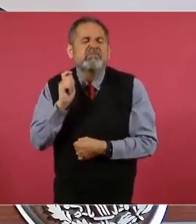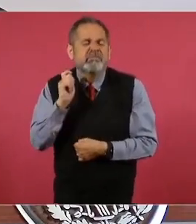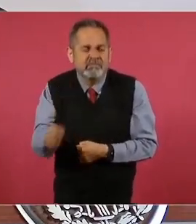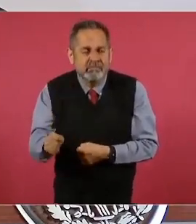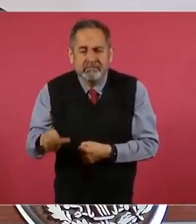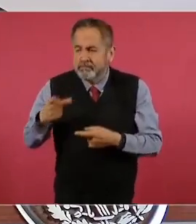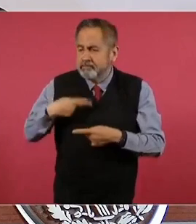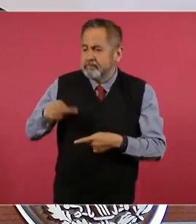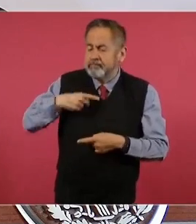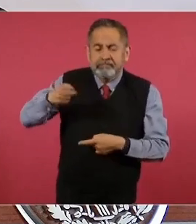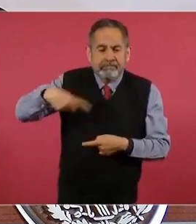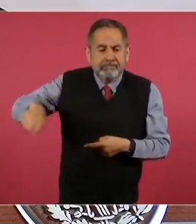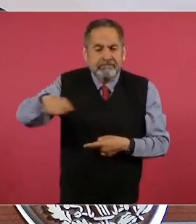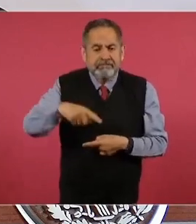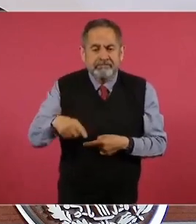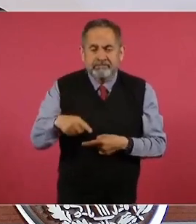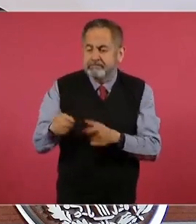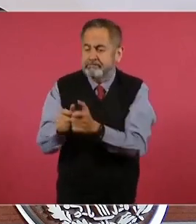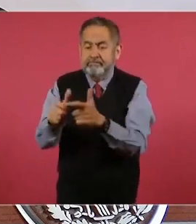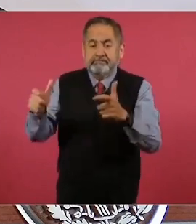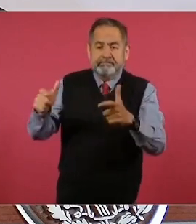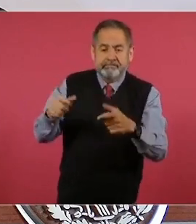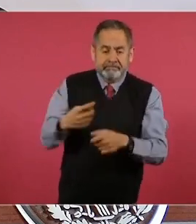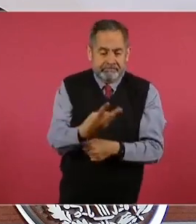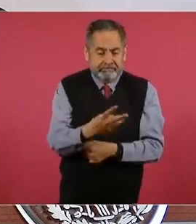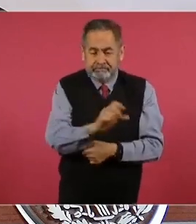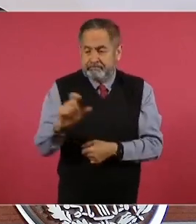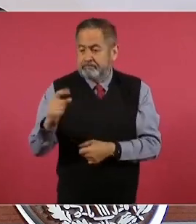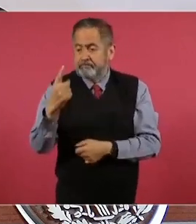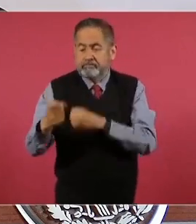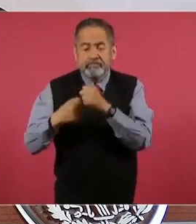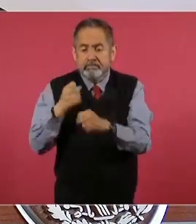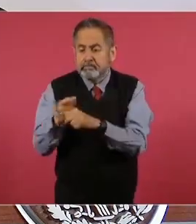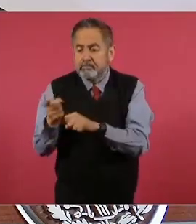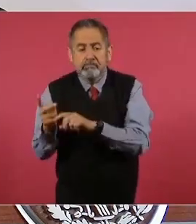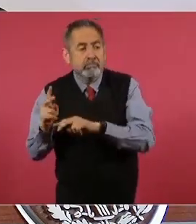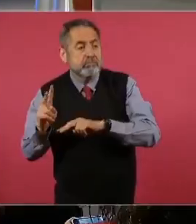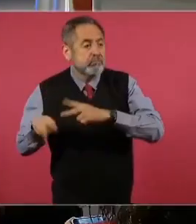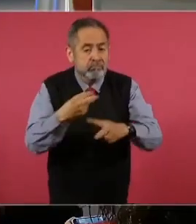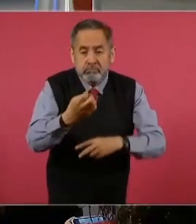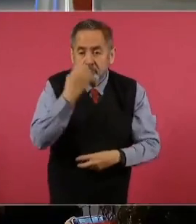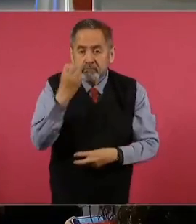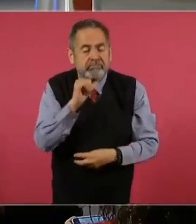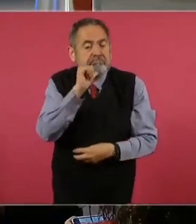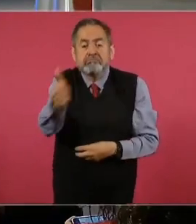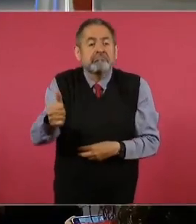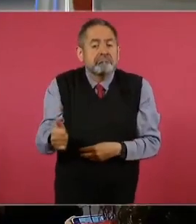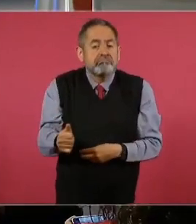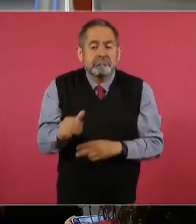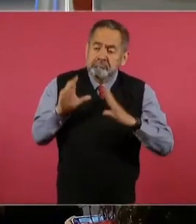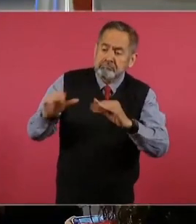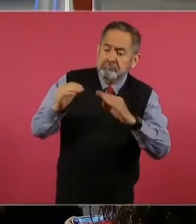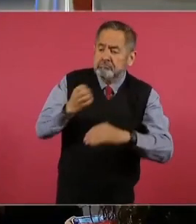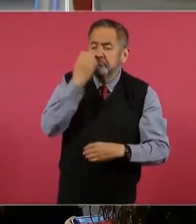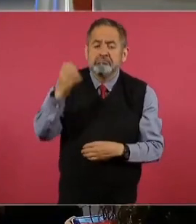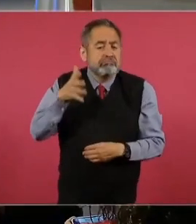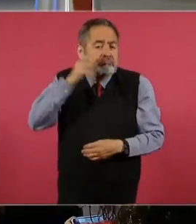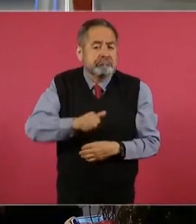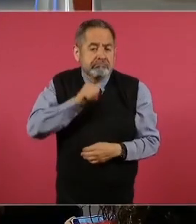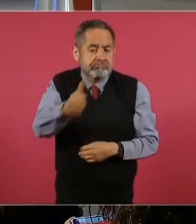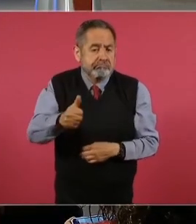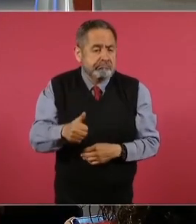población de tres a veintiún años que no asiste a la escuela y no cuenta con una educación básica.